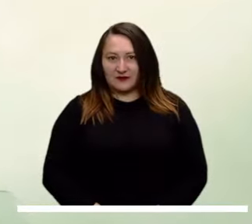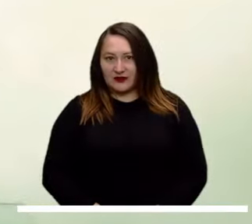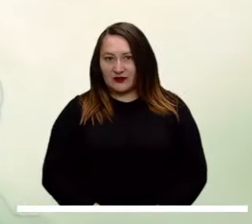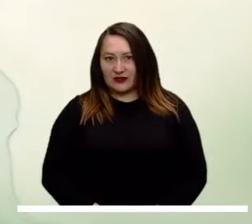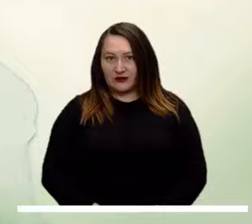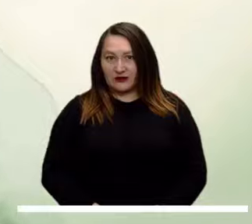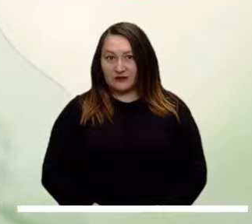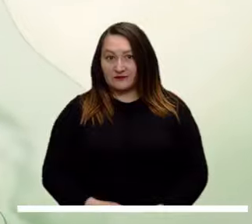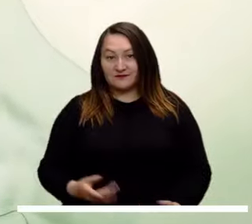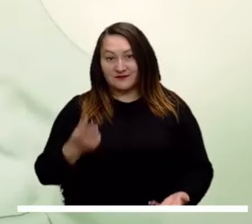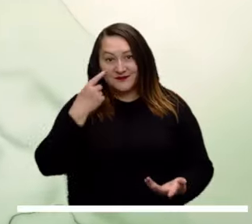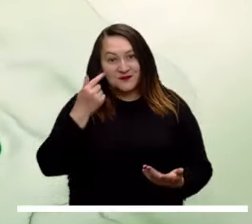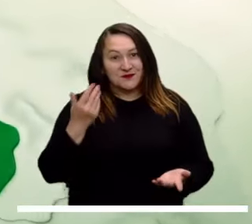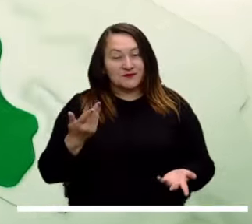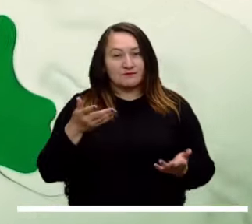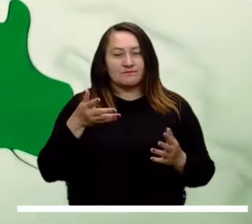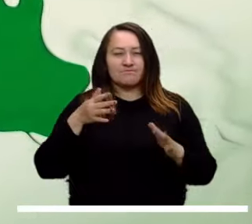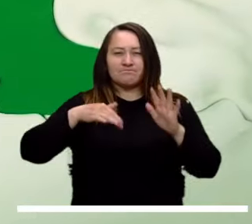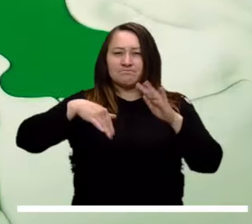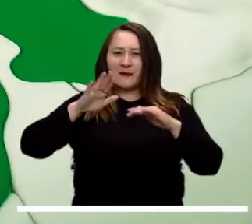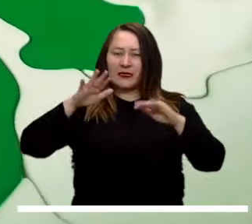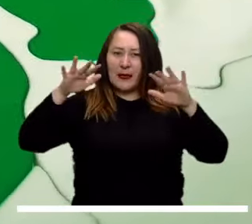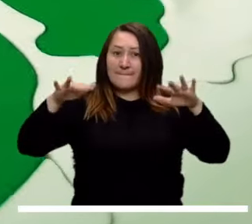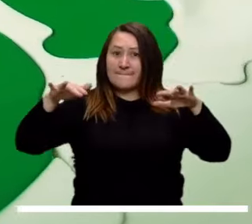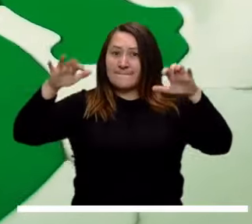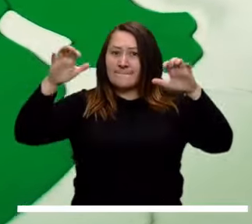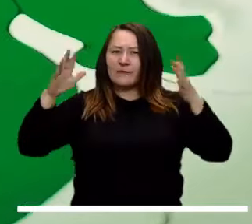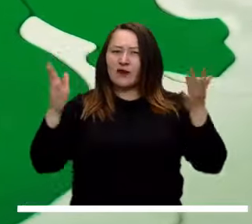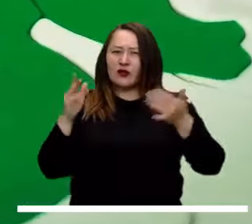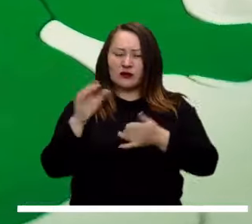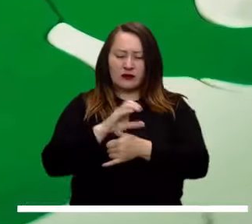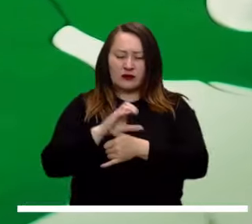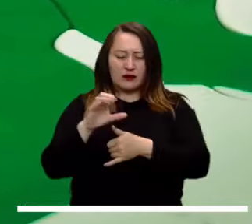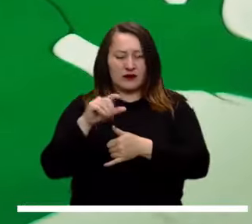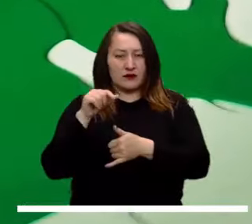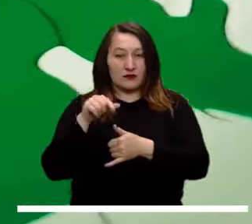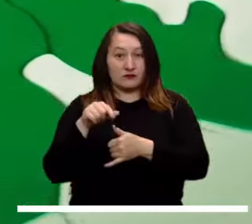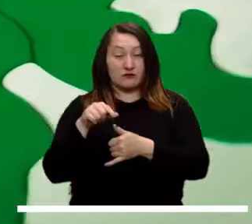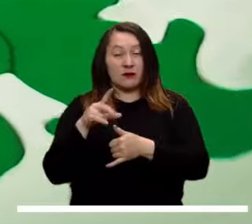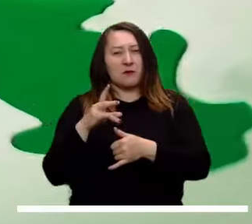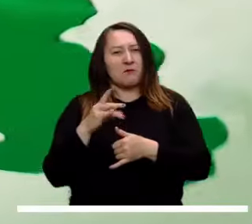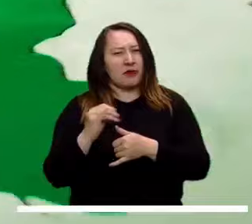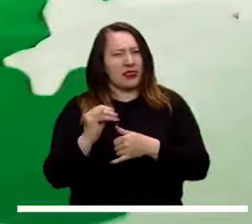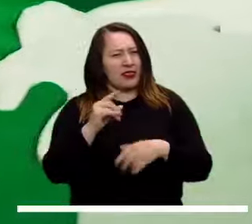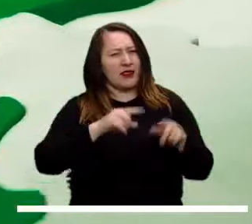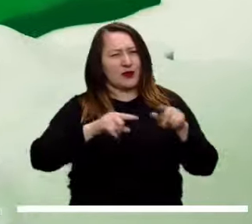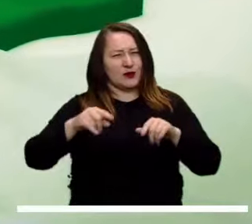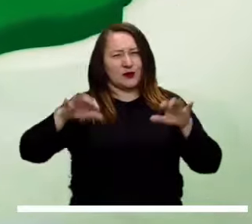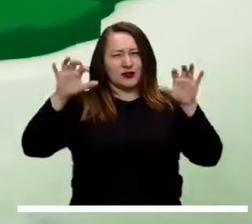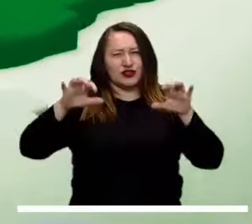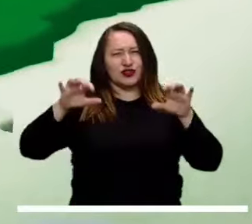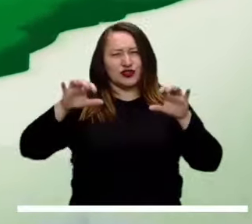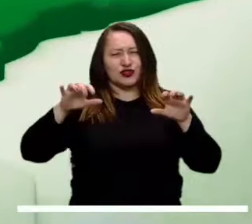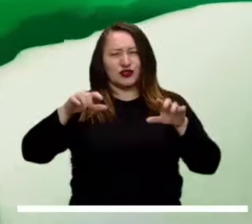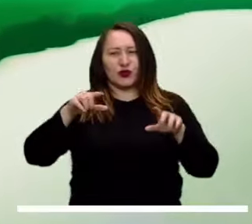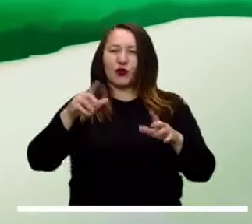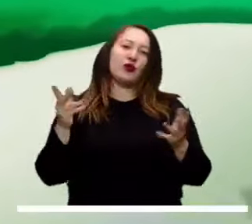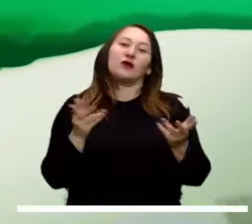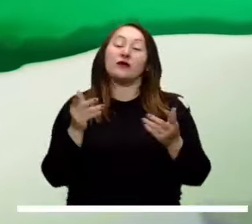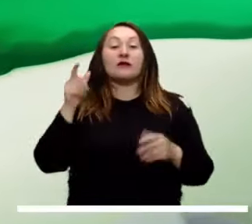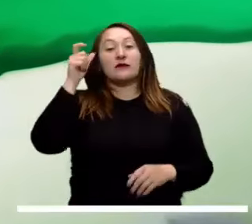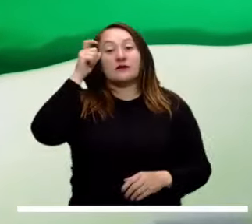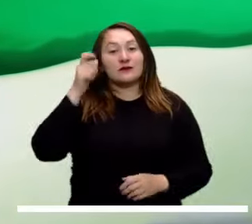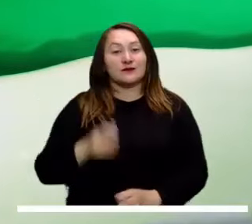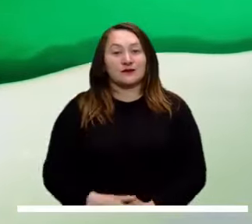marcadamente despejado con predominio de tiempo seco en la región Caribe, salvo por algunas lloviznas esporádicas en